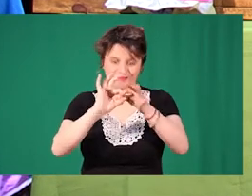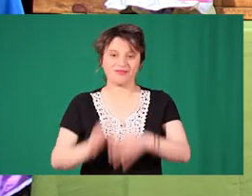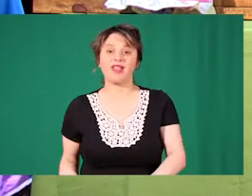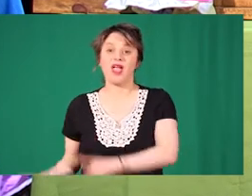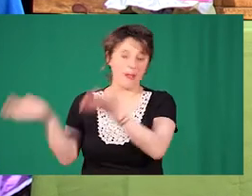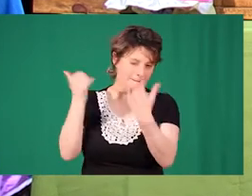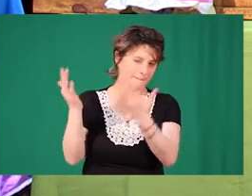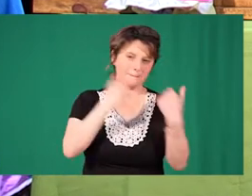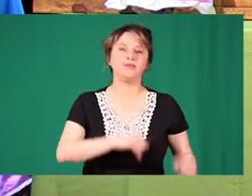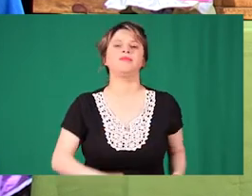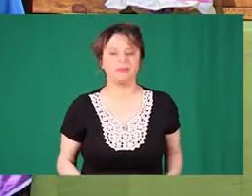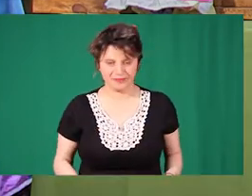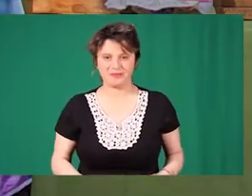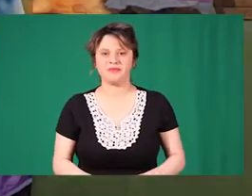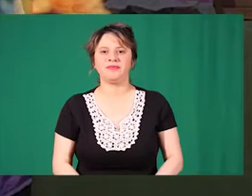claro Continuemos